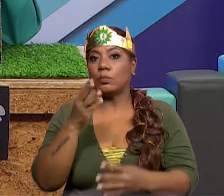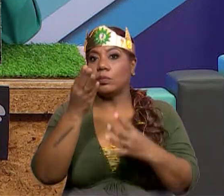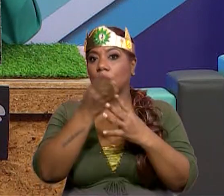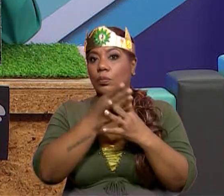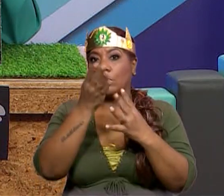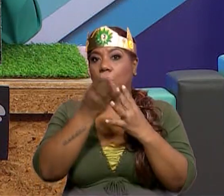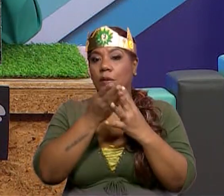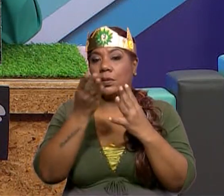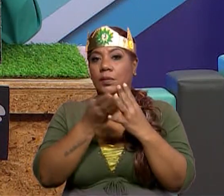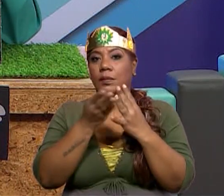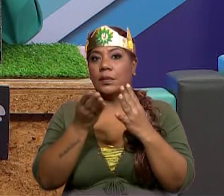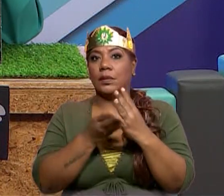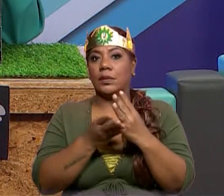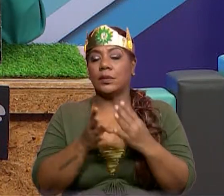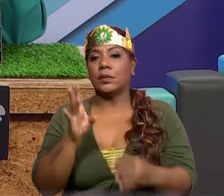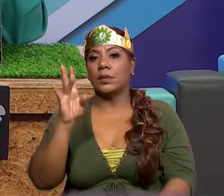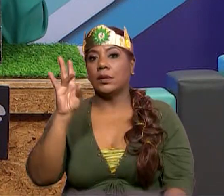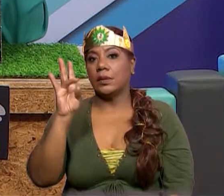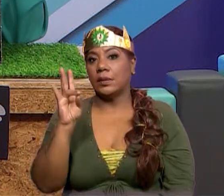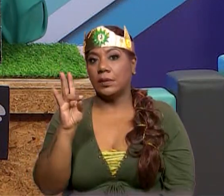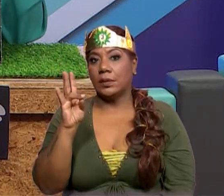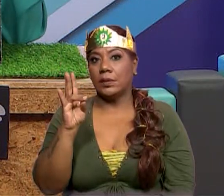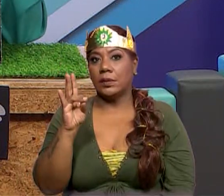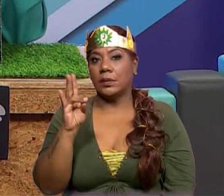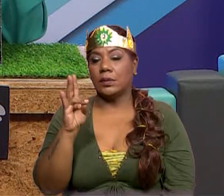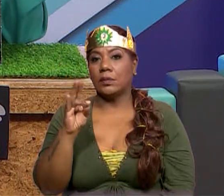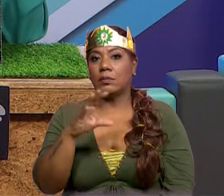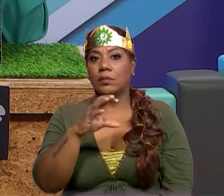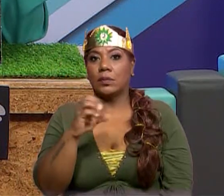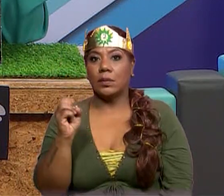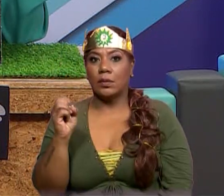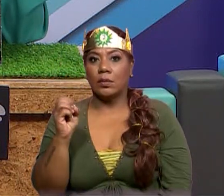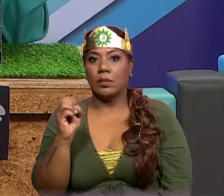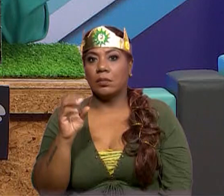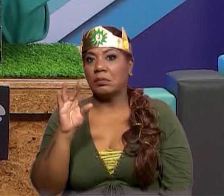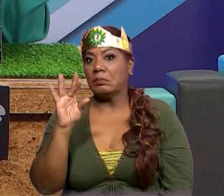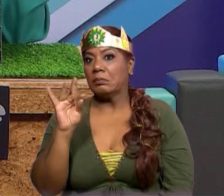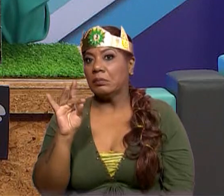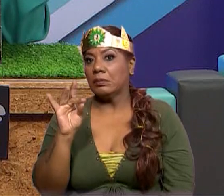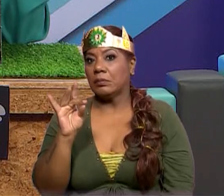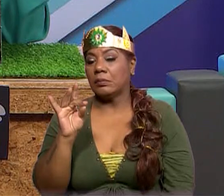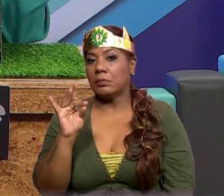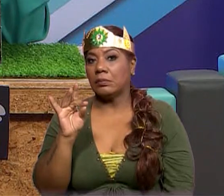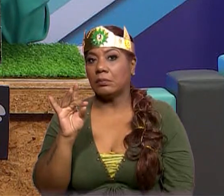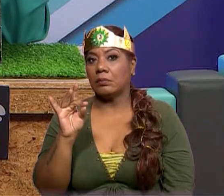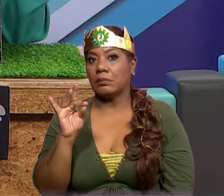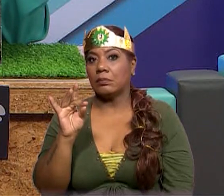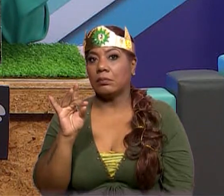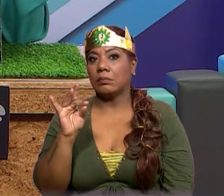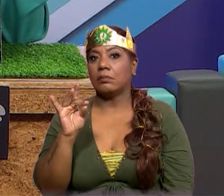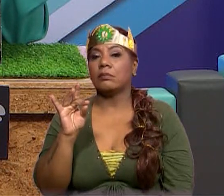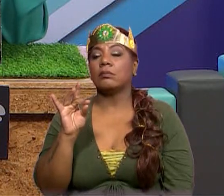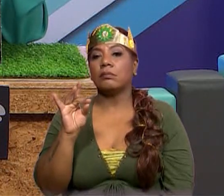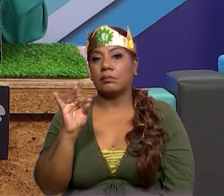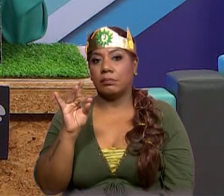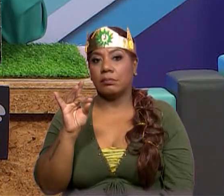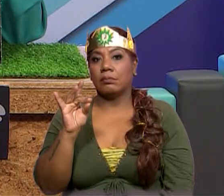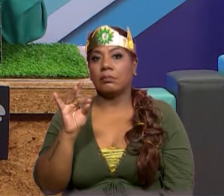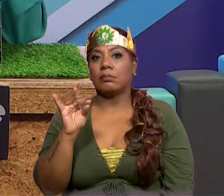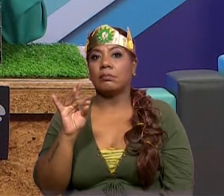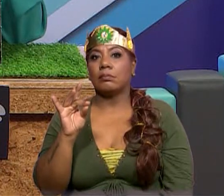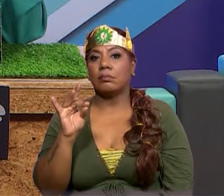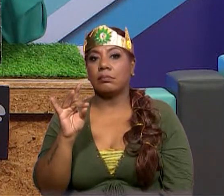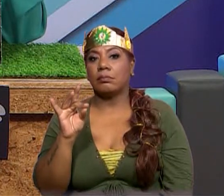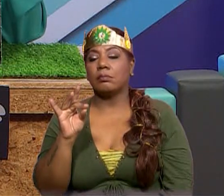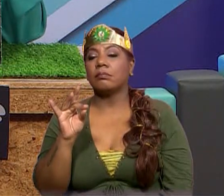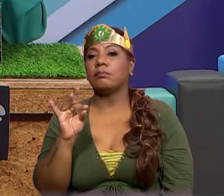siete partes. Y de esas voy a tomar ocho. Entonces, tomo las siete del primero, que están en color morado,